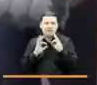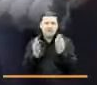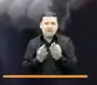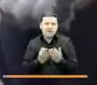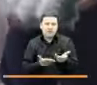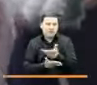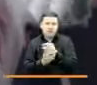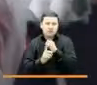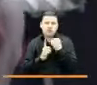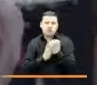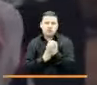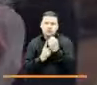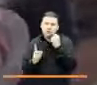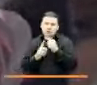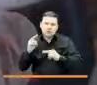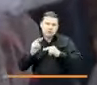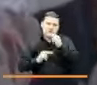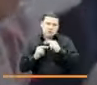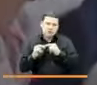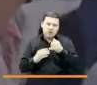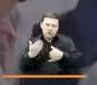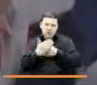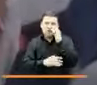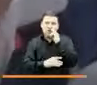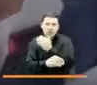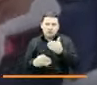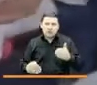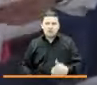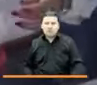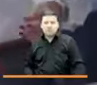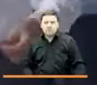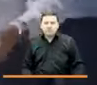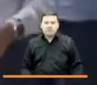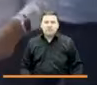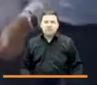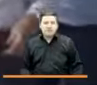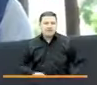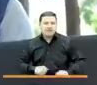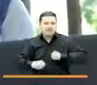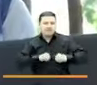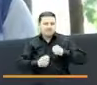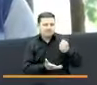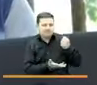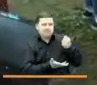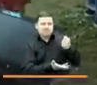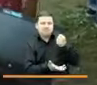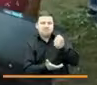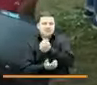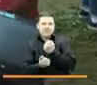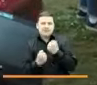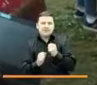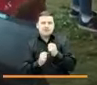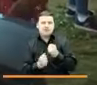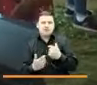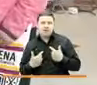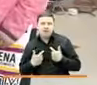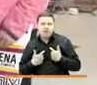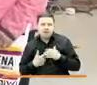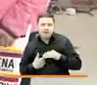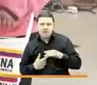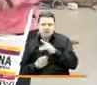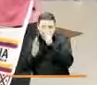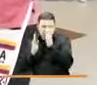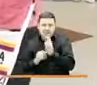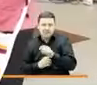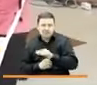sociedad para construir el país de la niñez. Movilizamos los recursos y los esfuerzos por las víctimas para atender